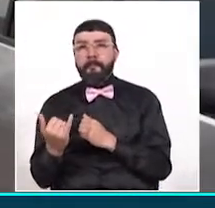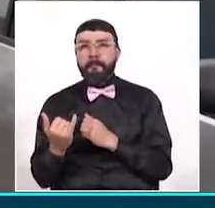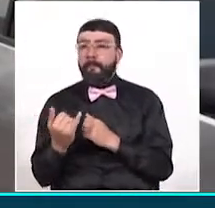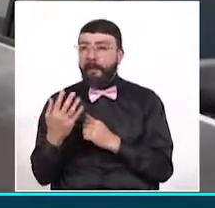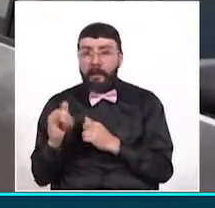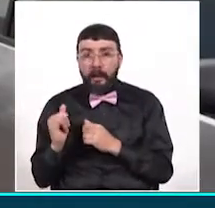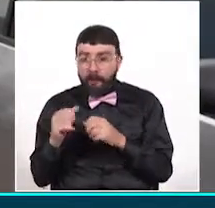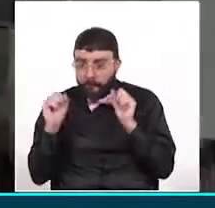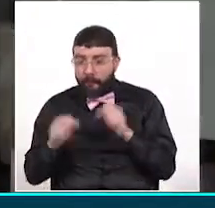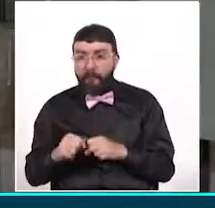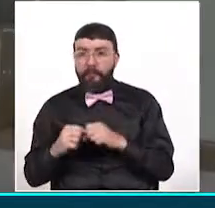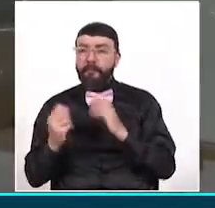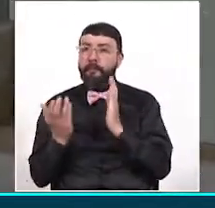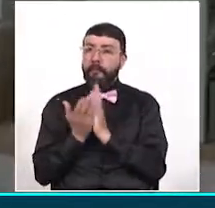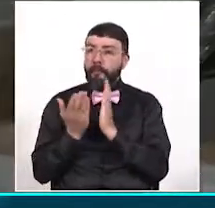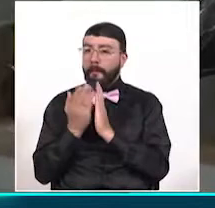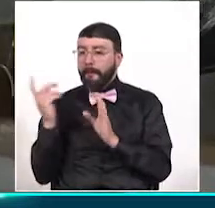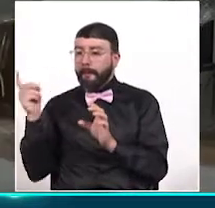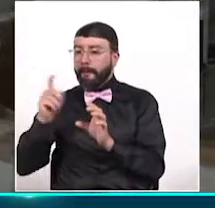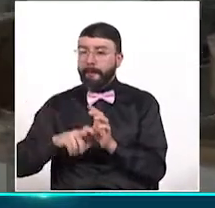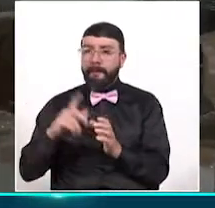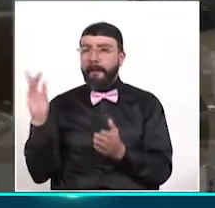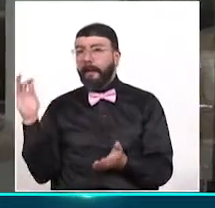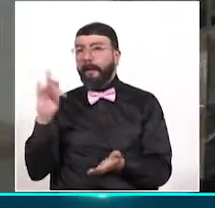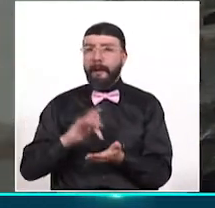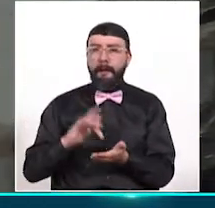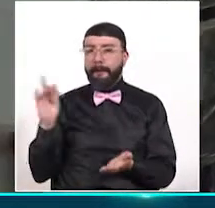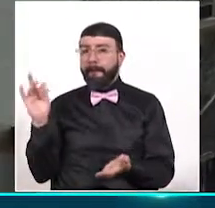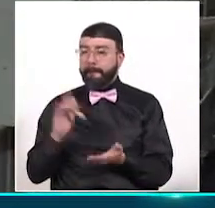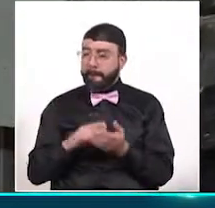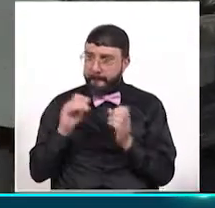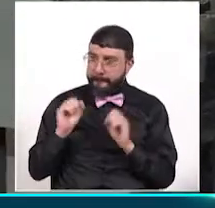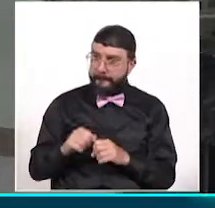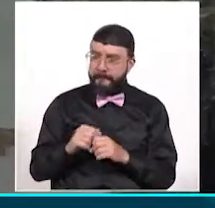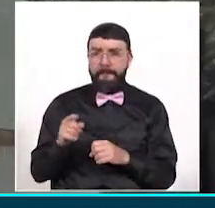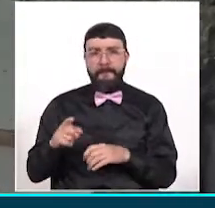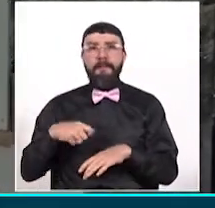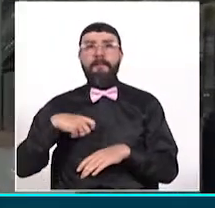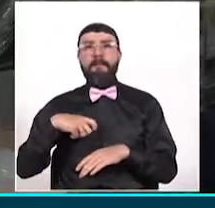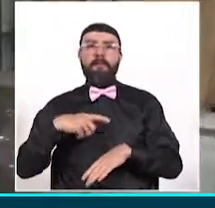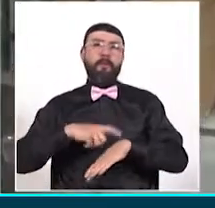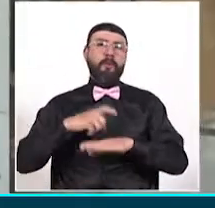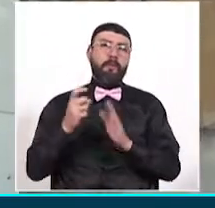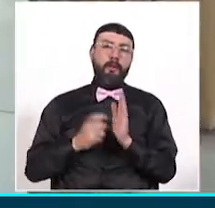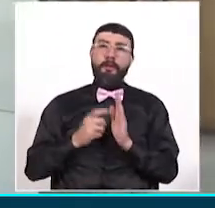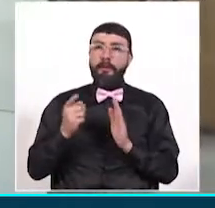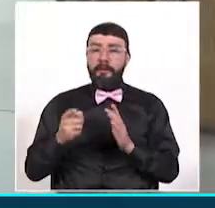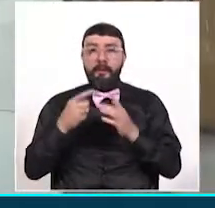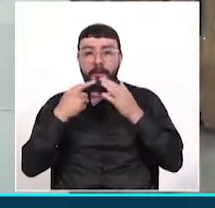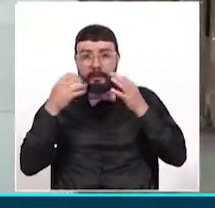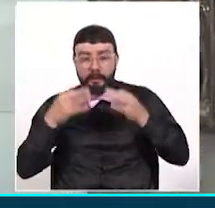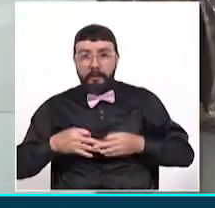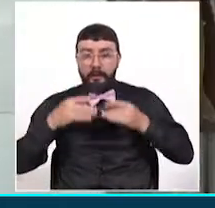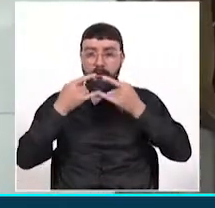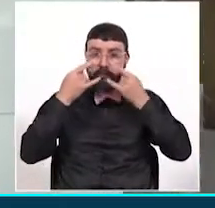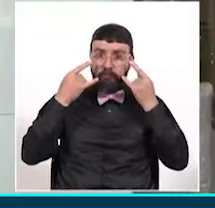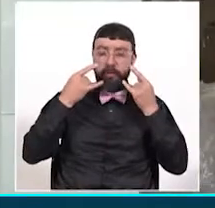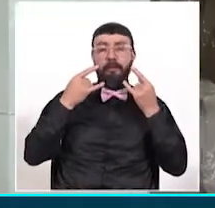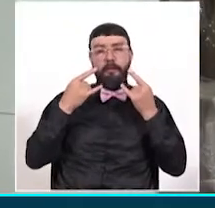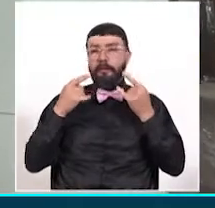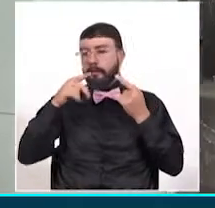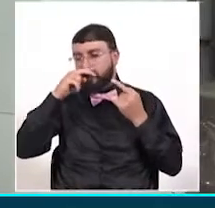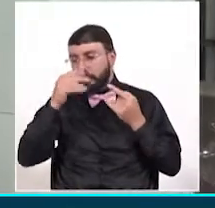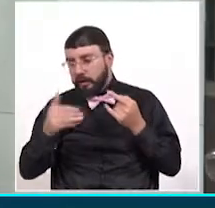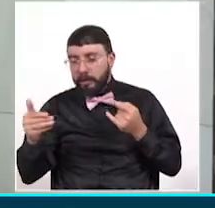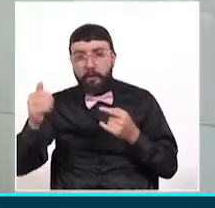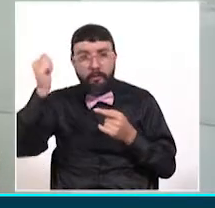regresar a clase con modelo de alternancia tengamos todos los elementos de bioseguridad disponibles para los niños, los profesores y los funcionarios